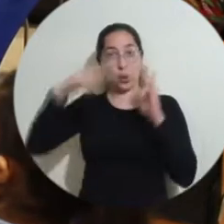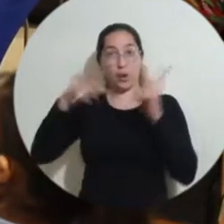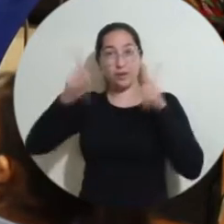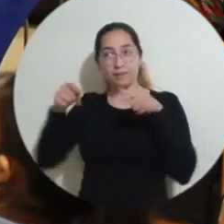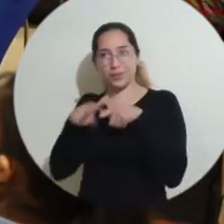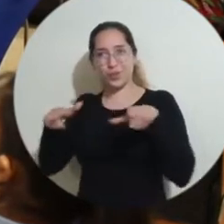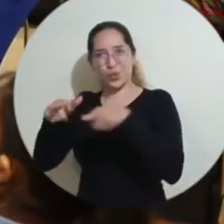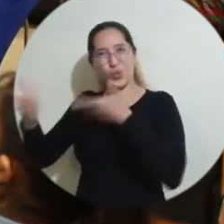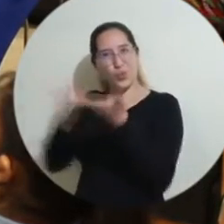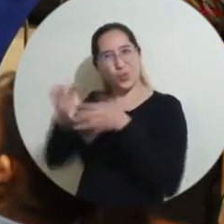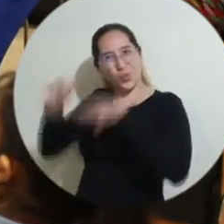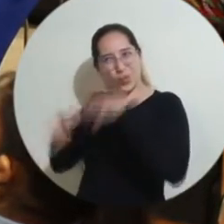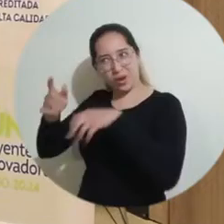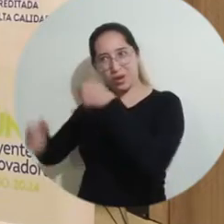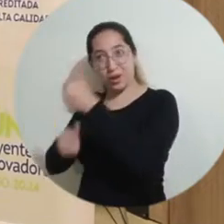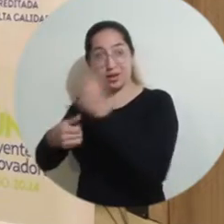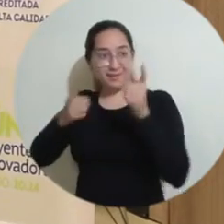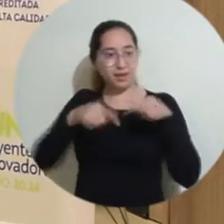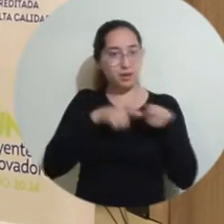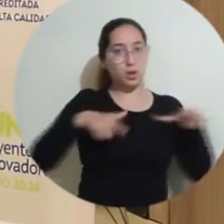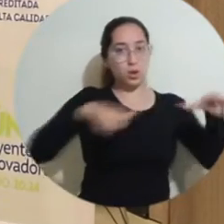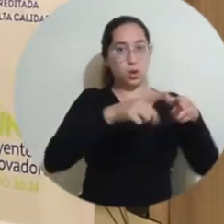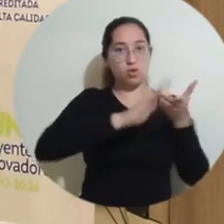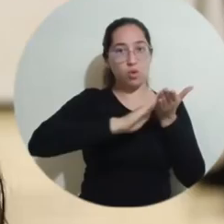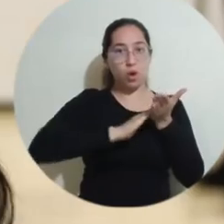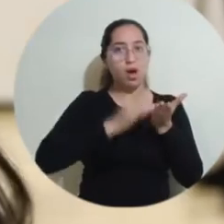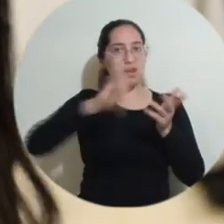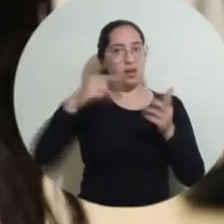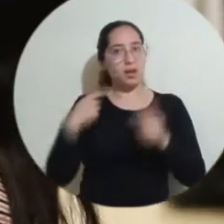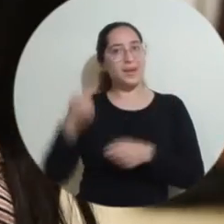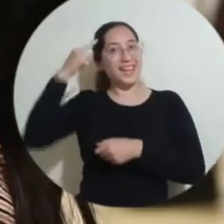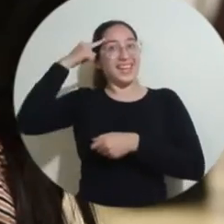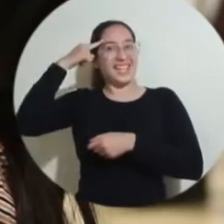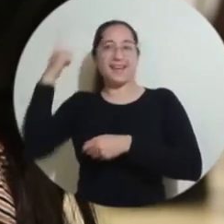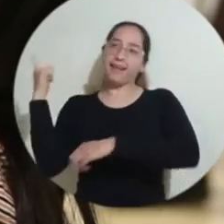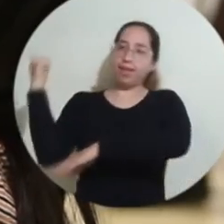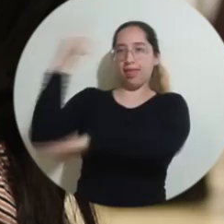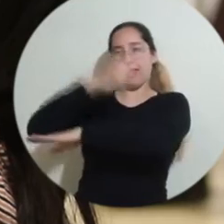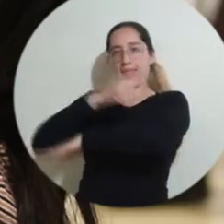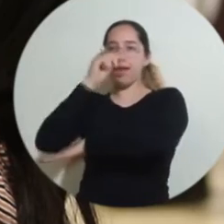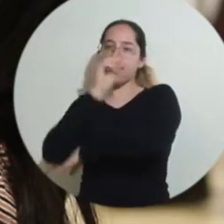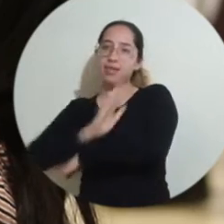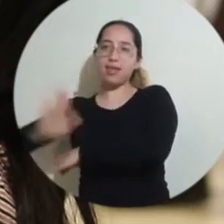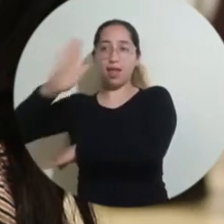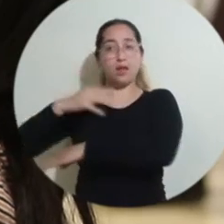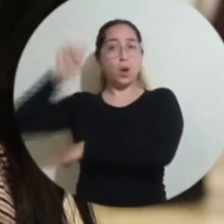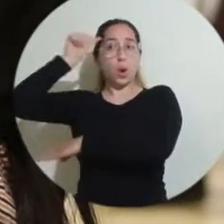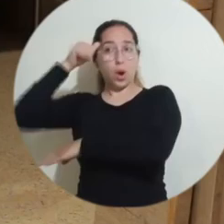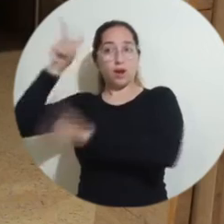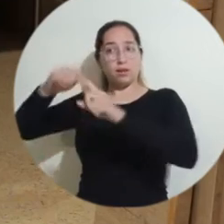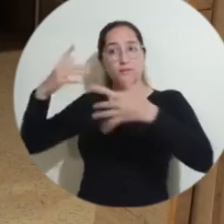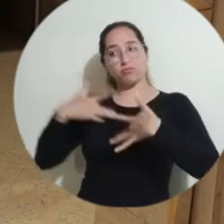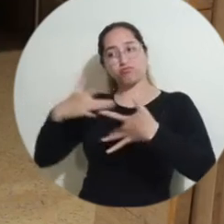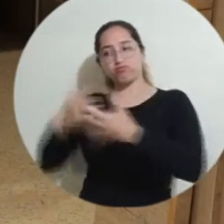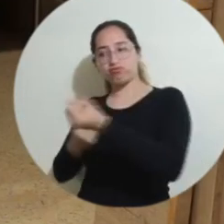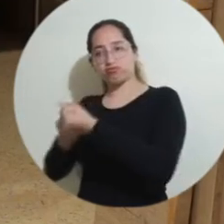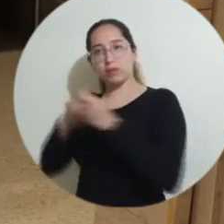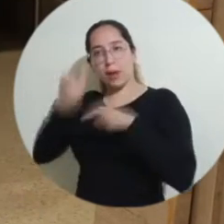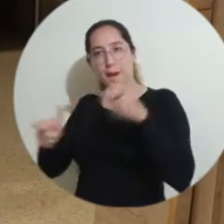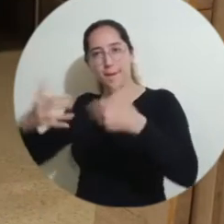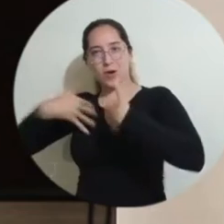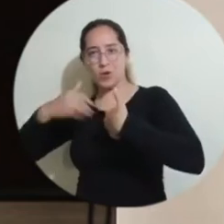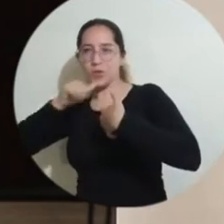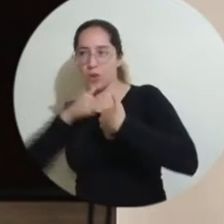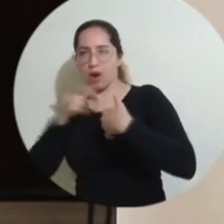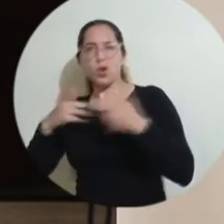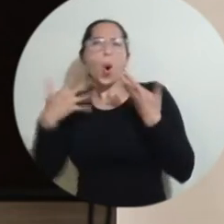La Universidad del Magdalena, a través de su consultorio jurídico y centro de conciliación, conmemoró el Día Nacional de la Memoria y la Solidaridad con las